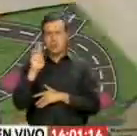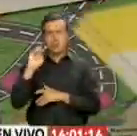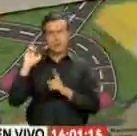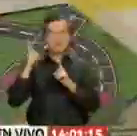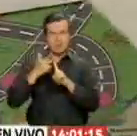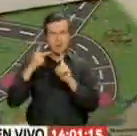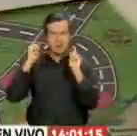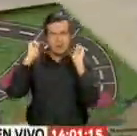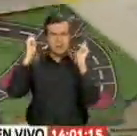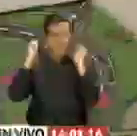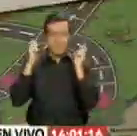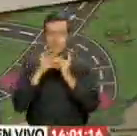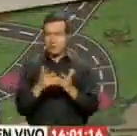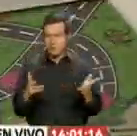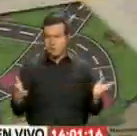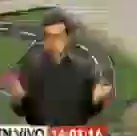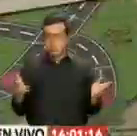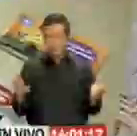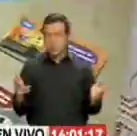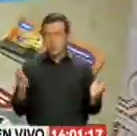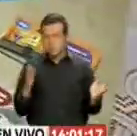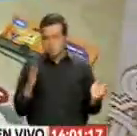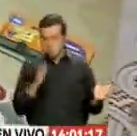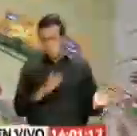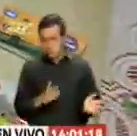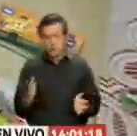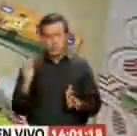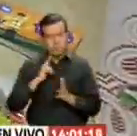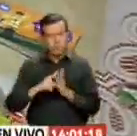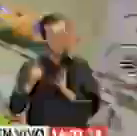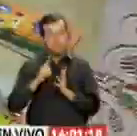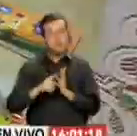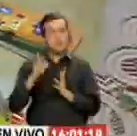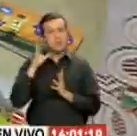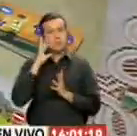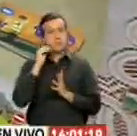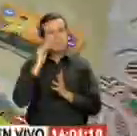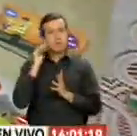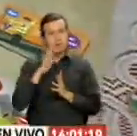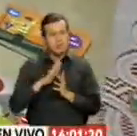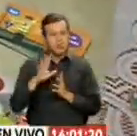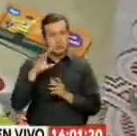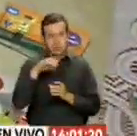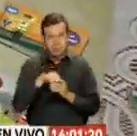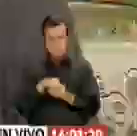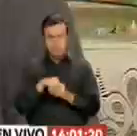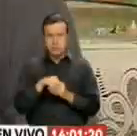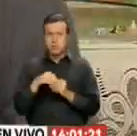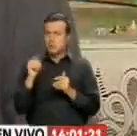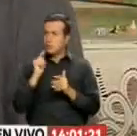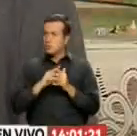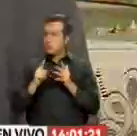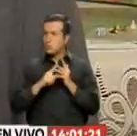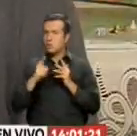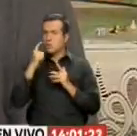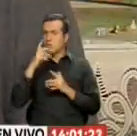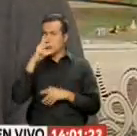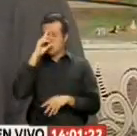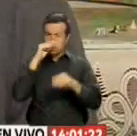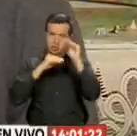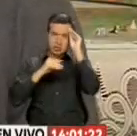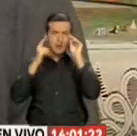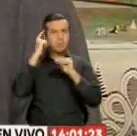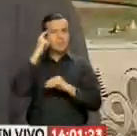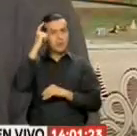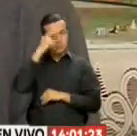su tercera campaña Es decir Hay una serie de cosas Anécdotas Muy interesantes Datos curiosos Que se le graban En la mente A una